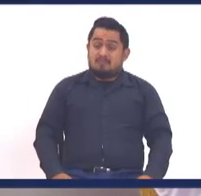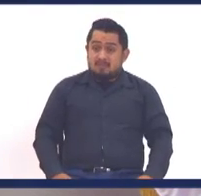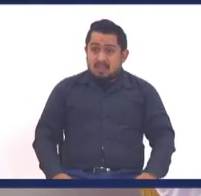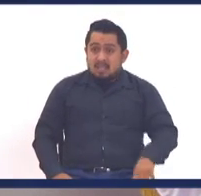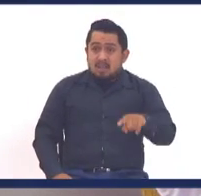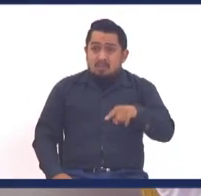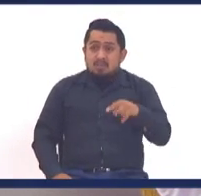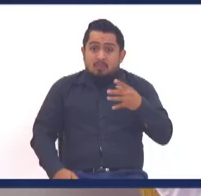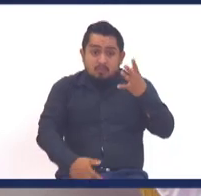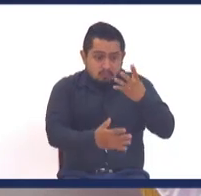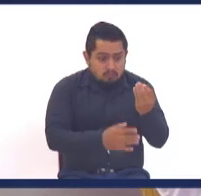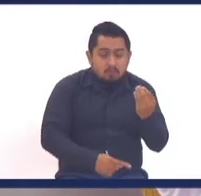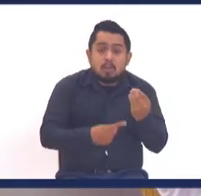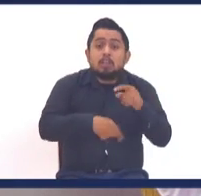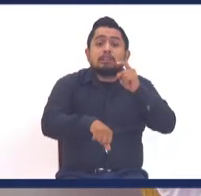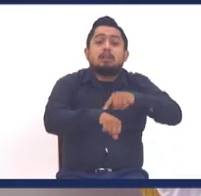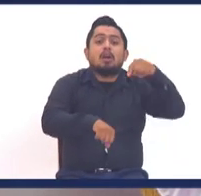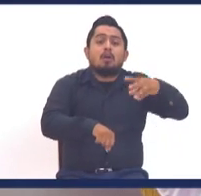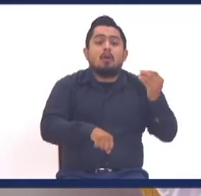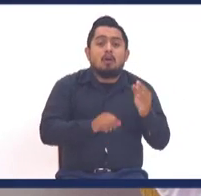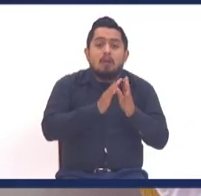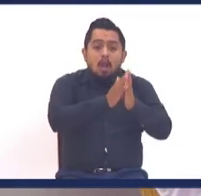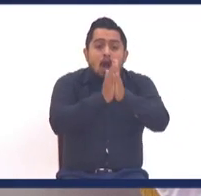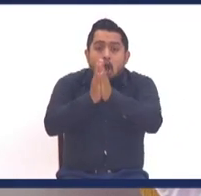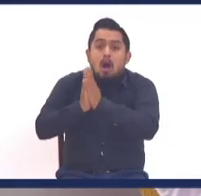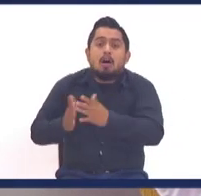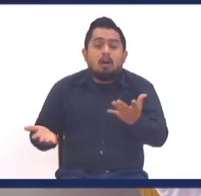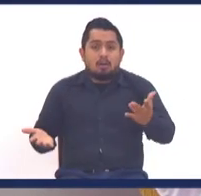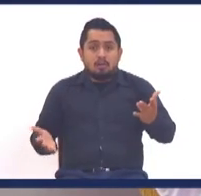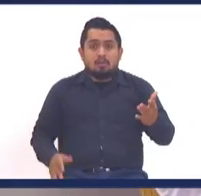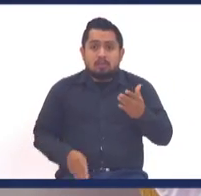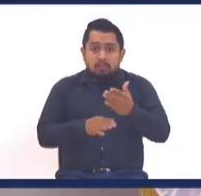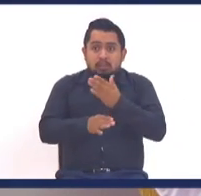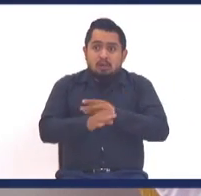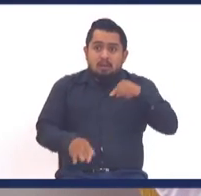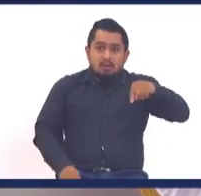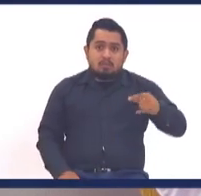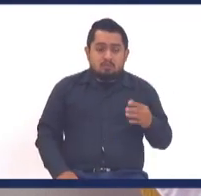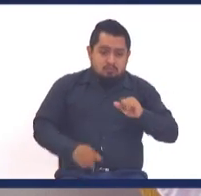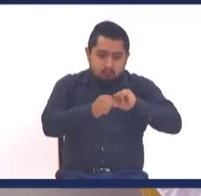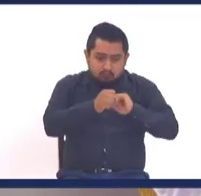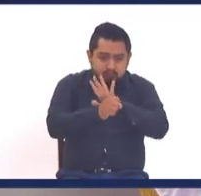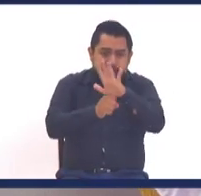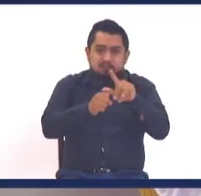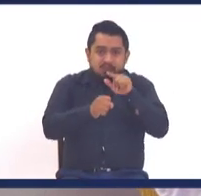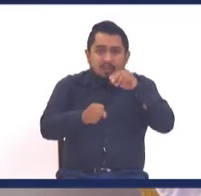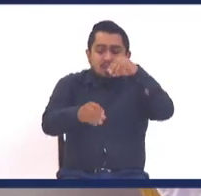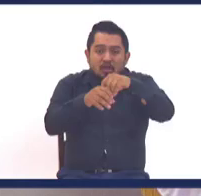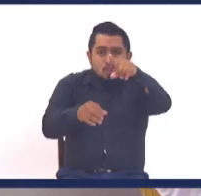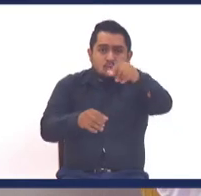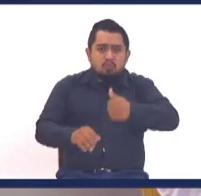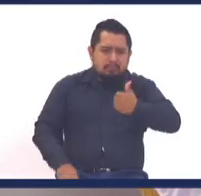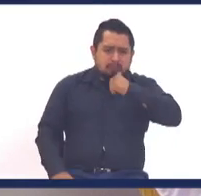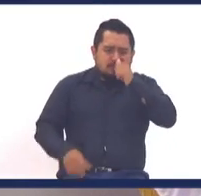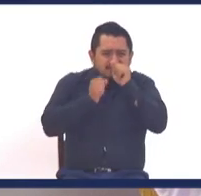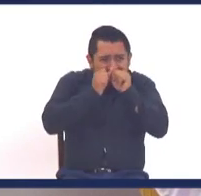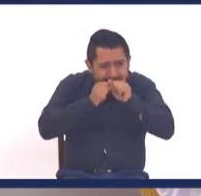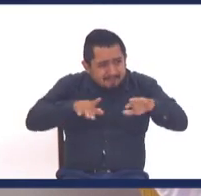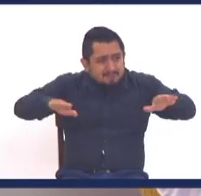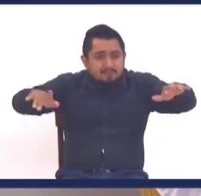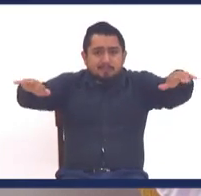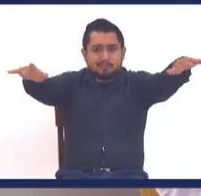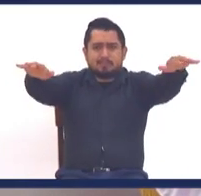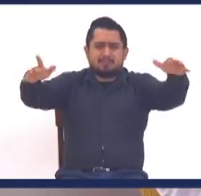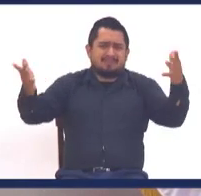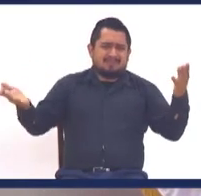y porque solo en las ocasiones, pones, porque si no estuviese sucediendo, del COVID-19, tendría guaro, todo el día, tu